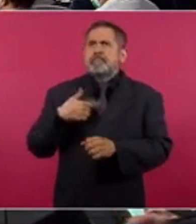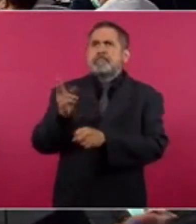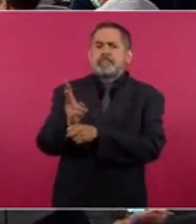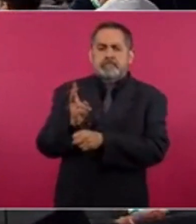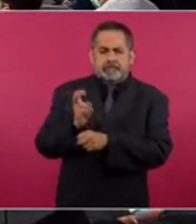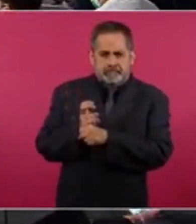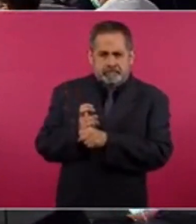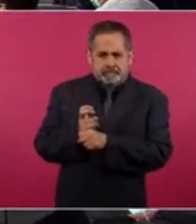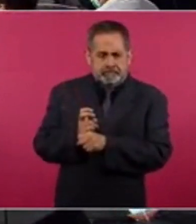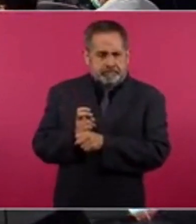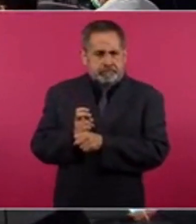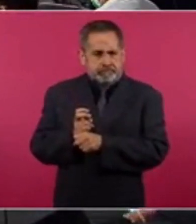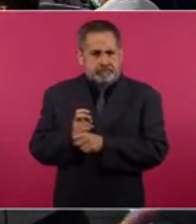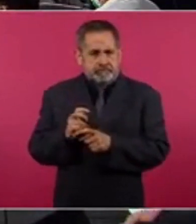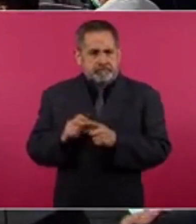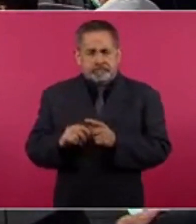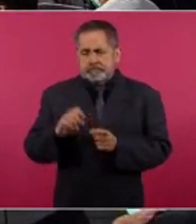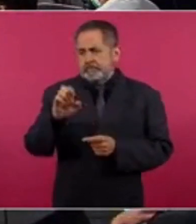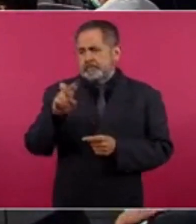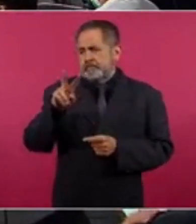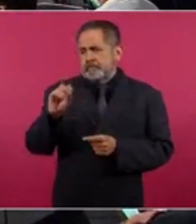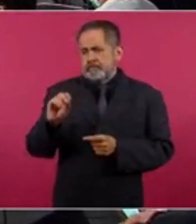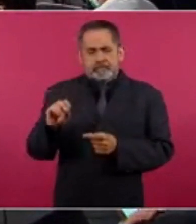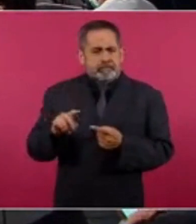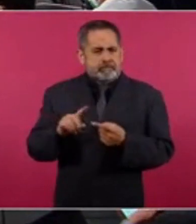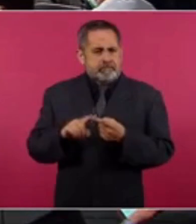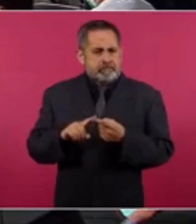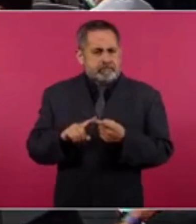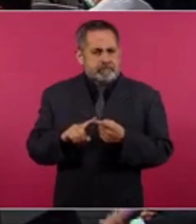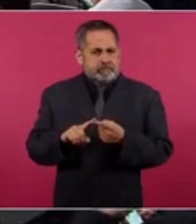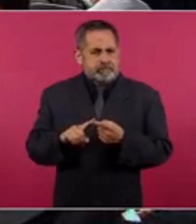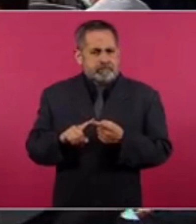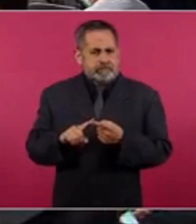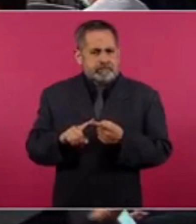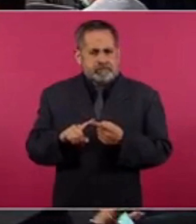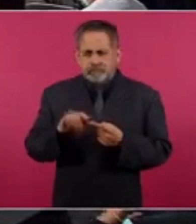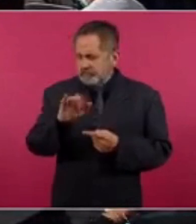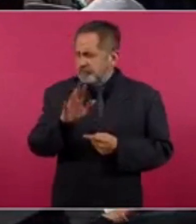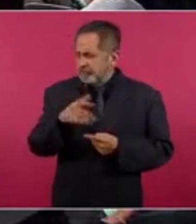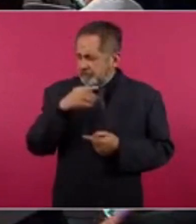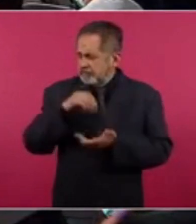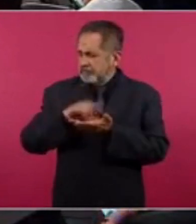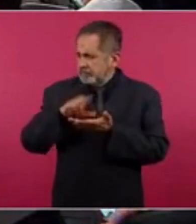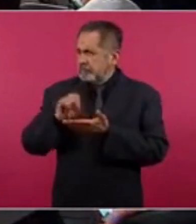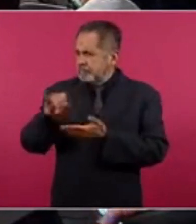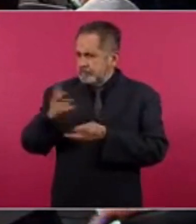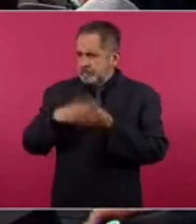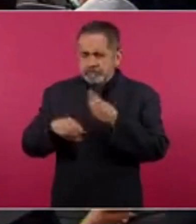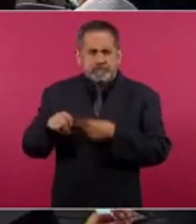Invité a Evo. Ya sí, confirmó.